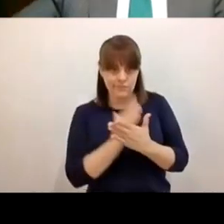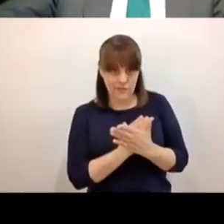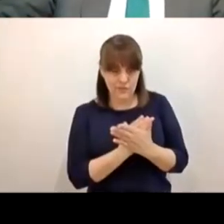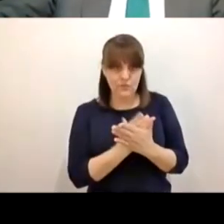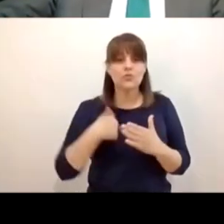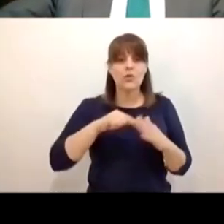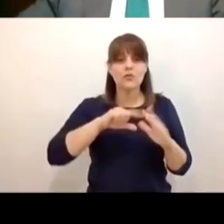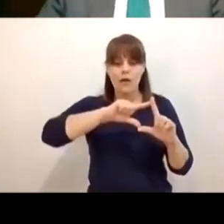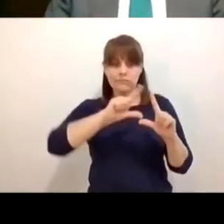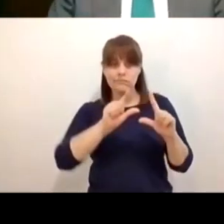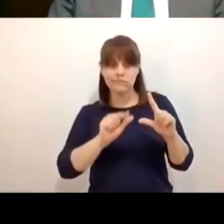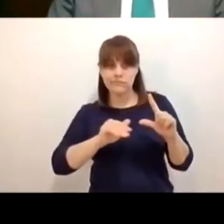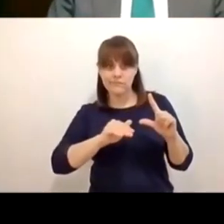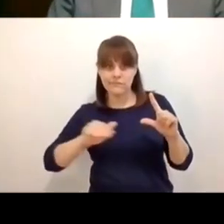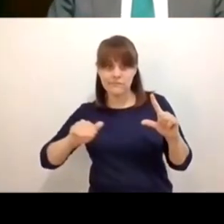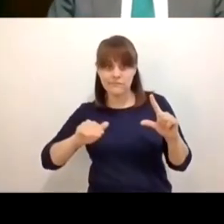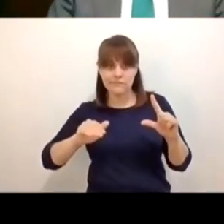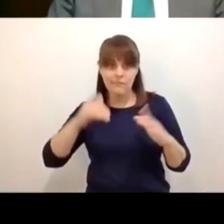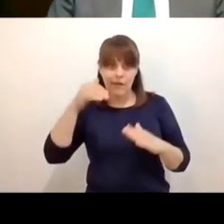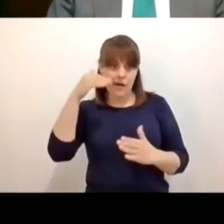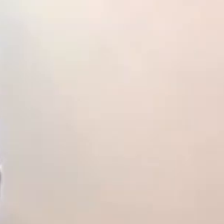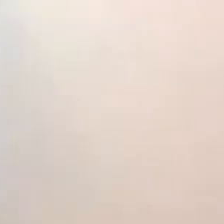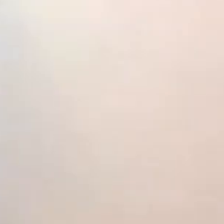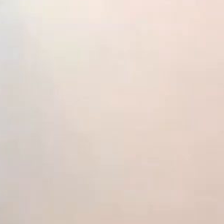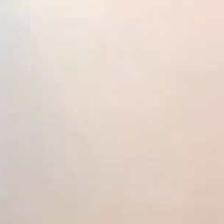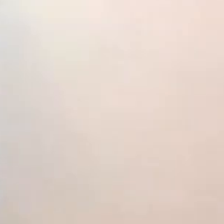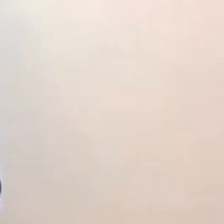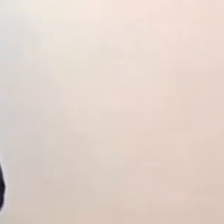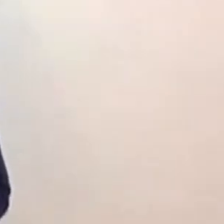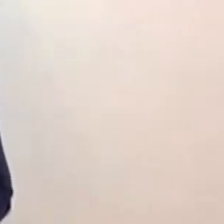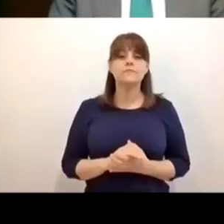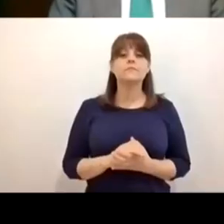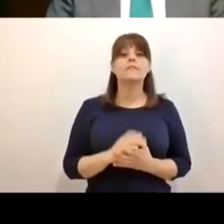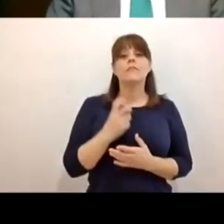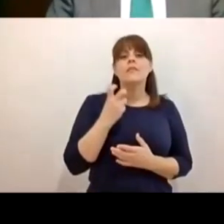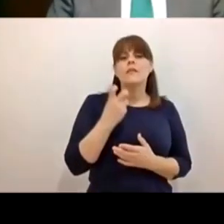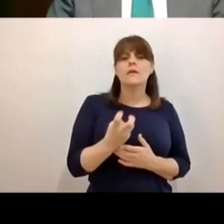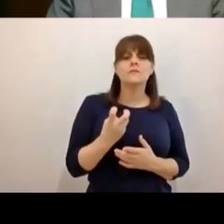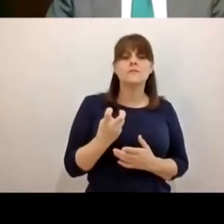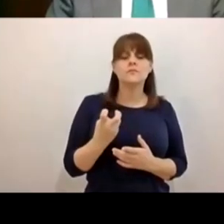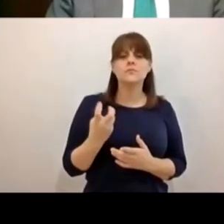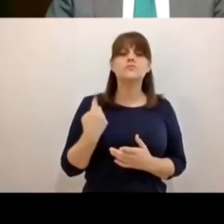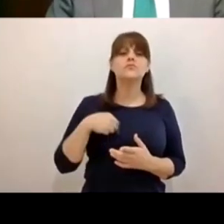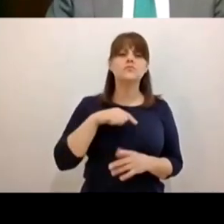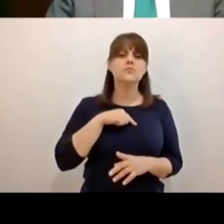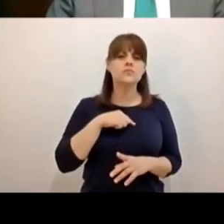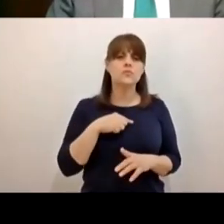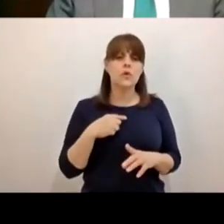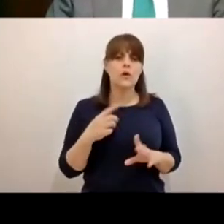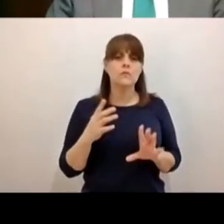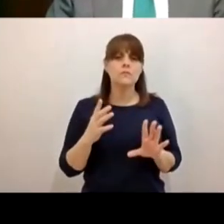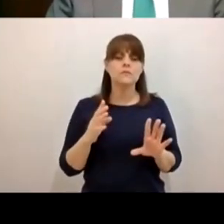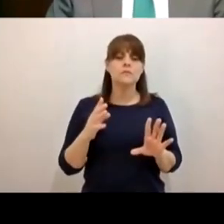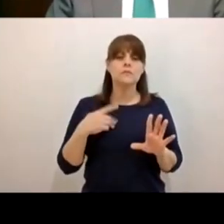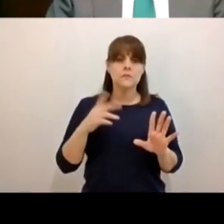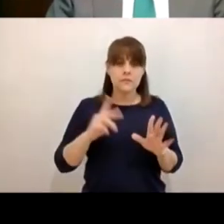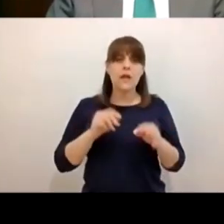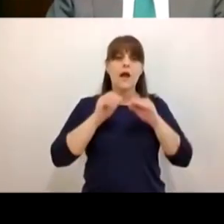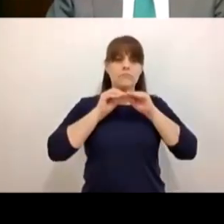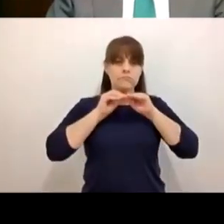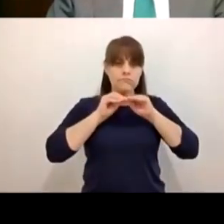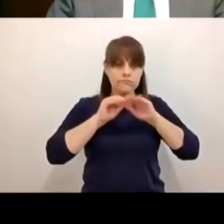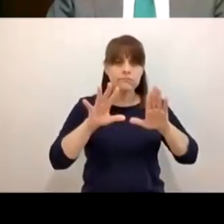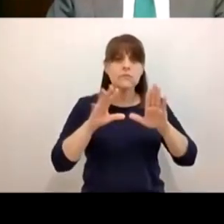que sale de la curva de contagio para eso es que sacamos ya y publicitamos nueve